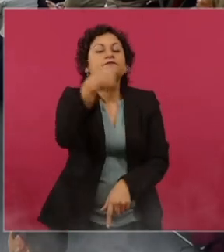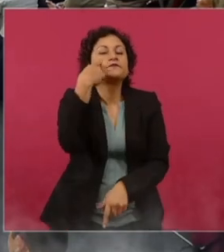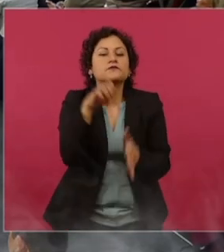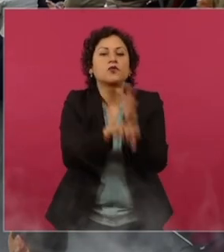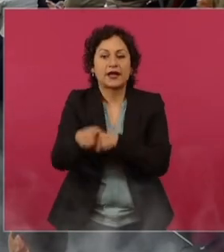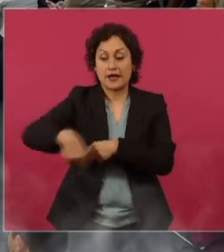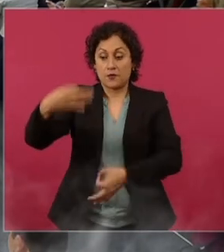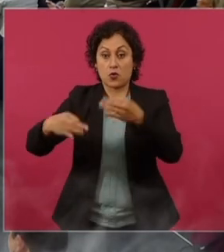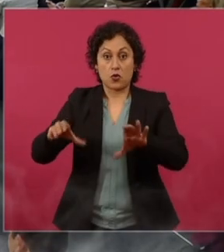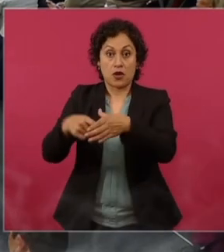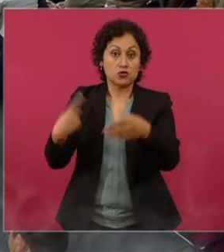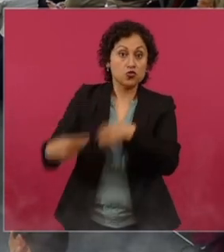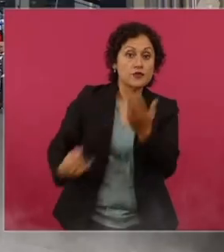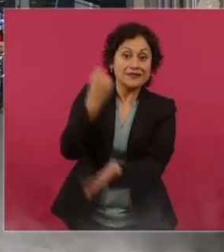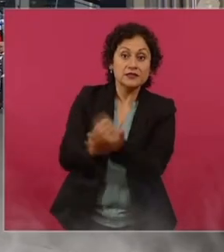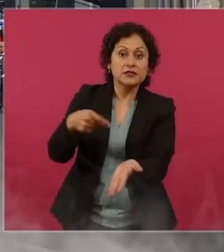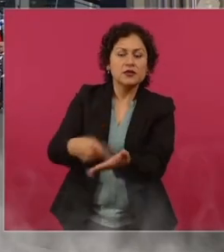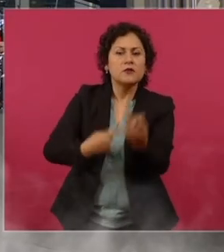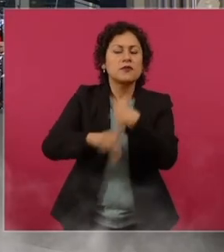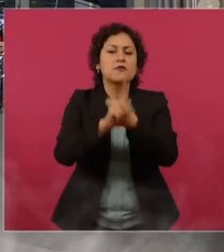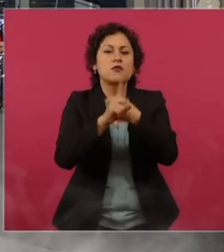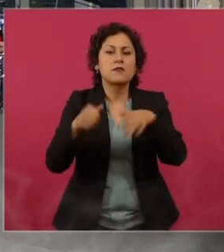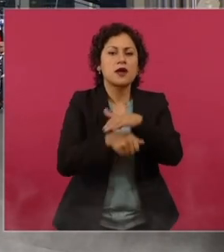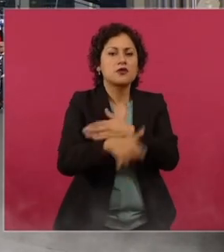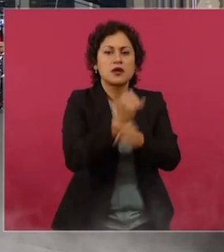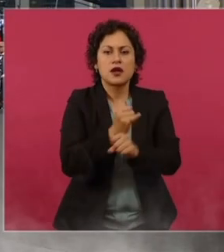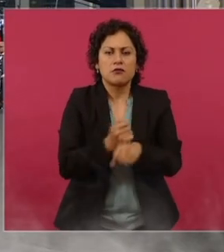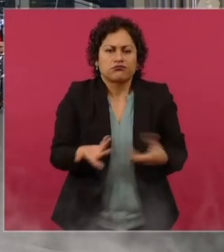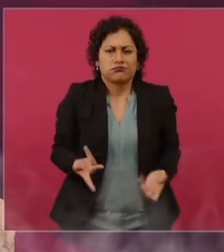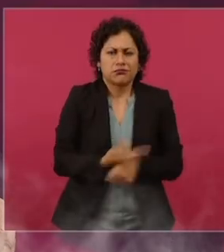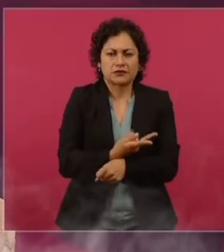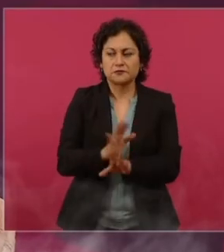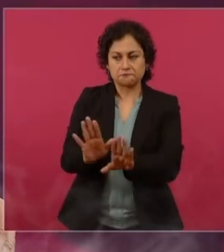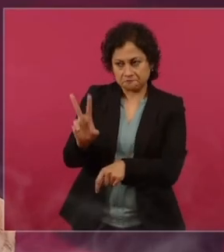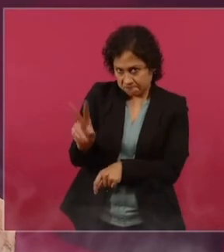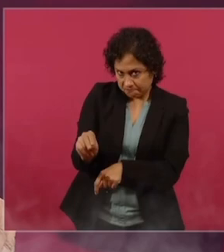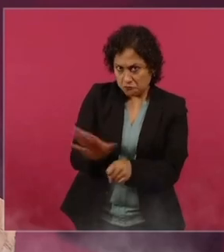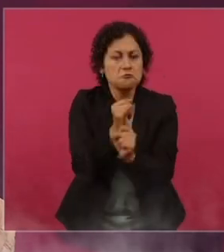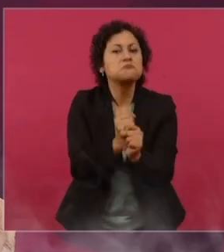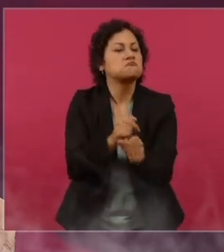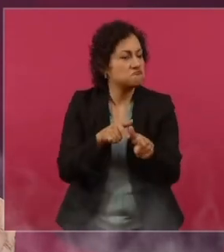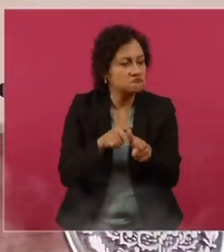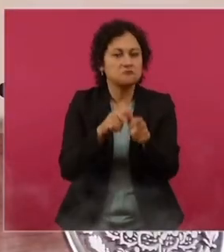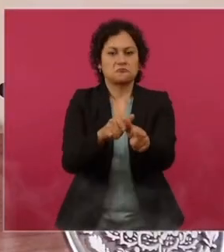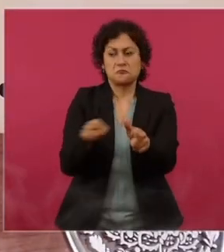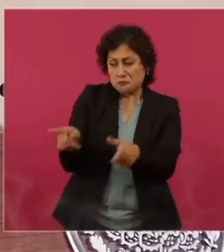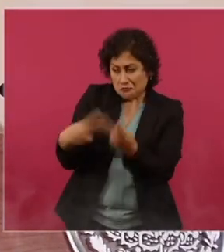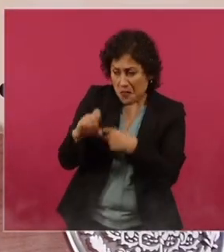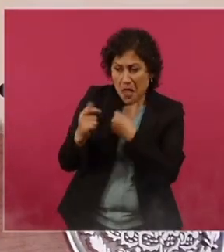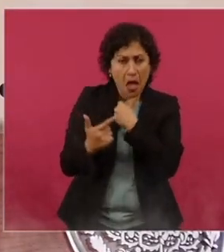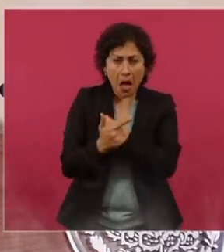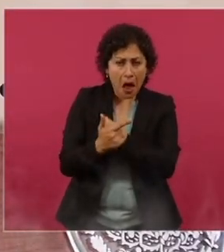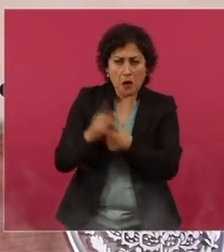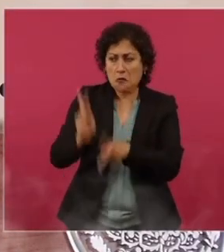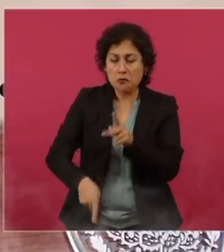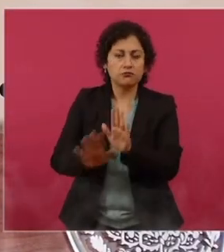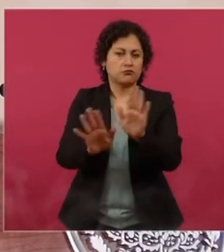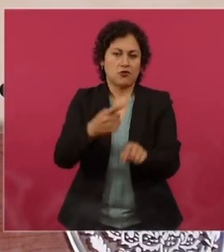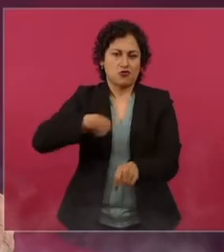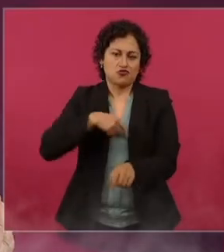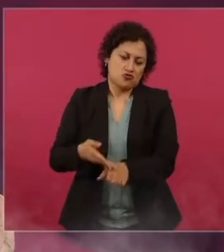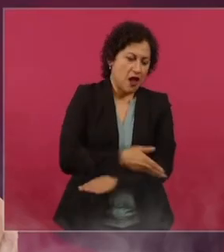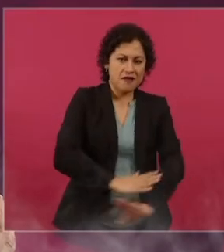decisión del tribunal al caso Ayotzinapa? ¿Qué sigue? No, no afecta porque nosotros continuamos con la investigación y estamos a incumplir el compromiso que tenemos